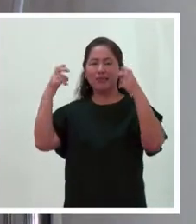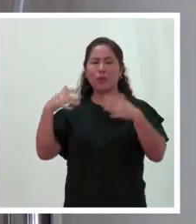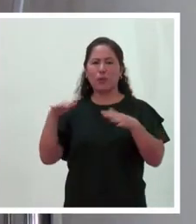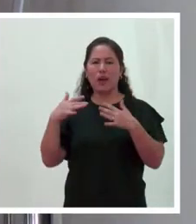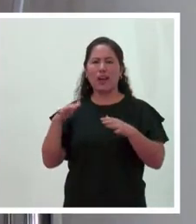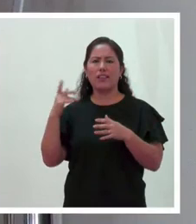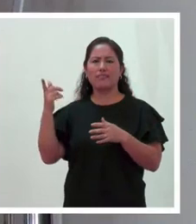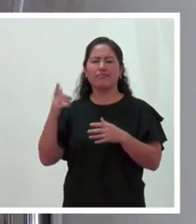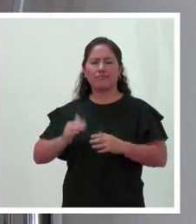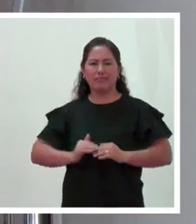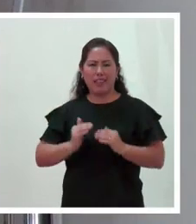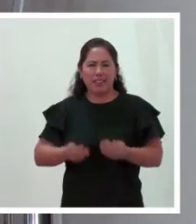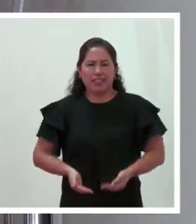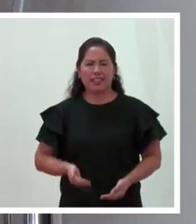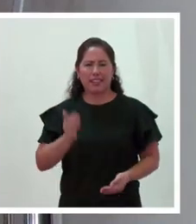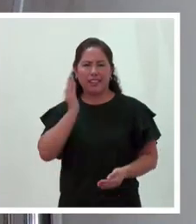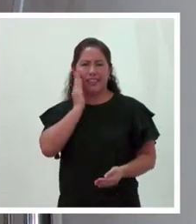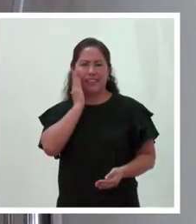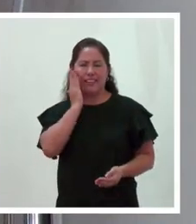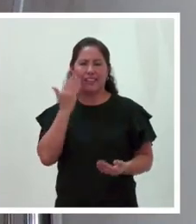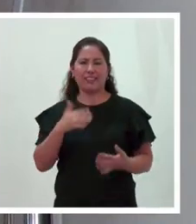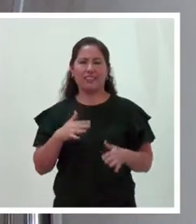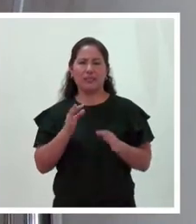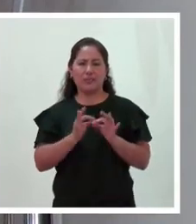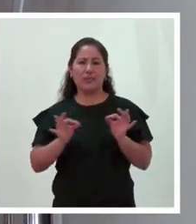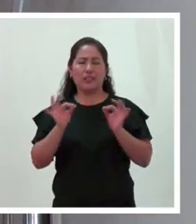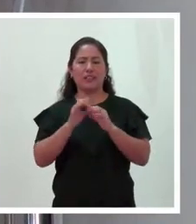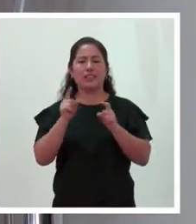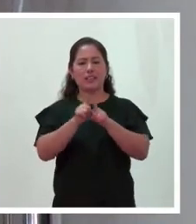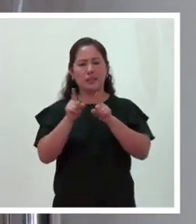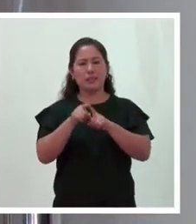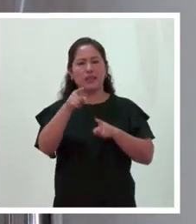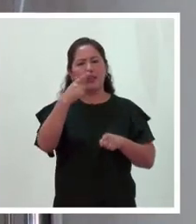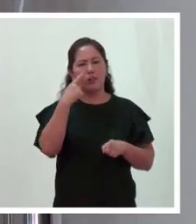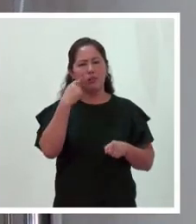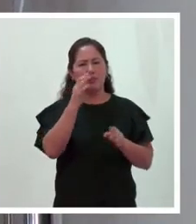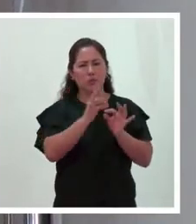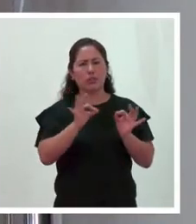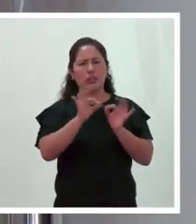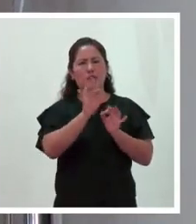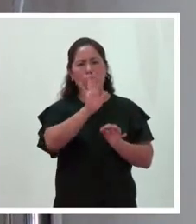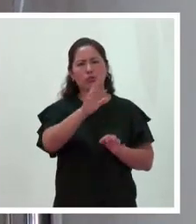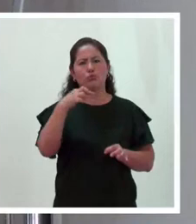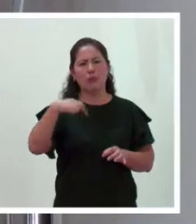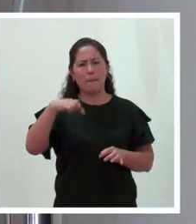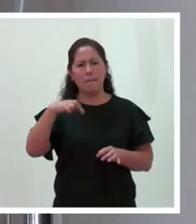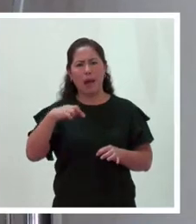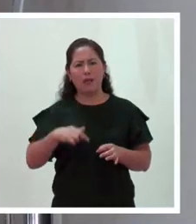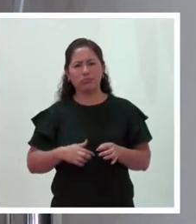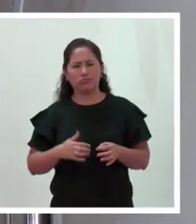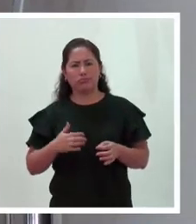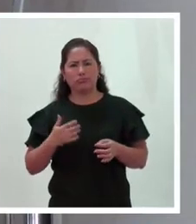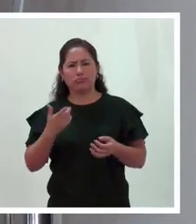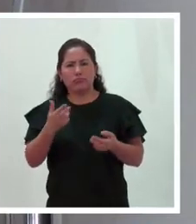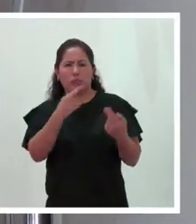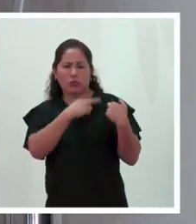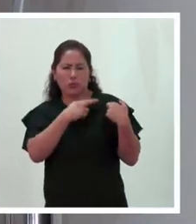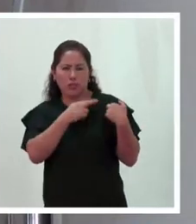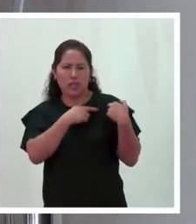necesitamos de aliados. Necesitamos contar con ustedes, con sus paternidades responsables también,